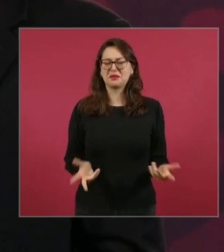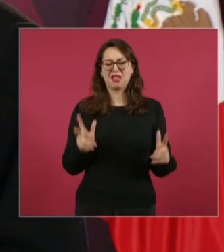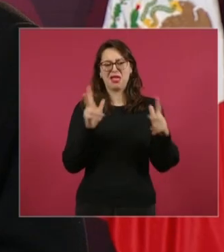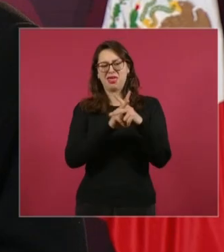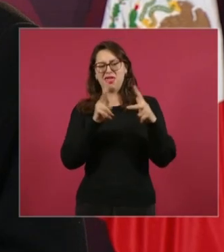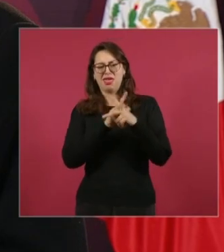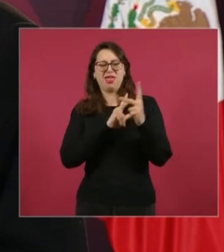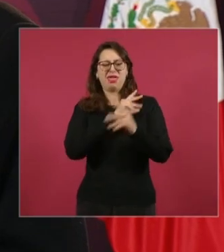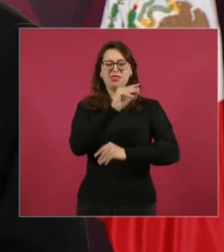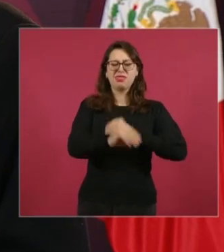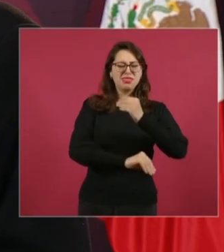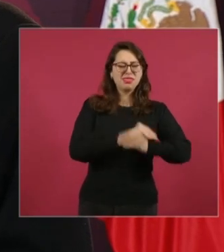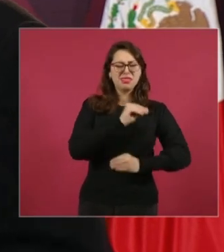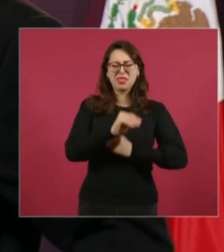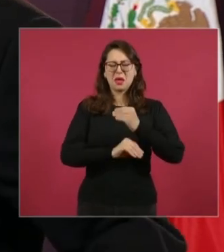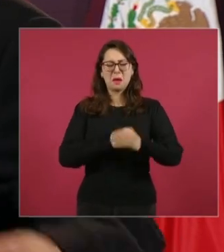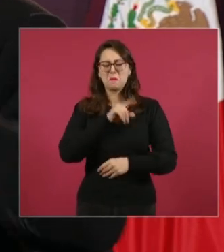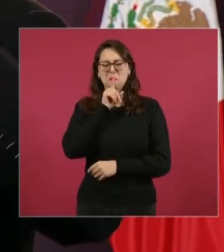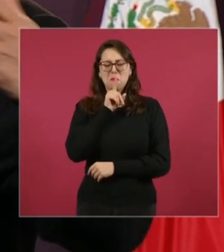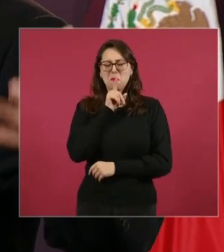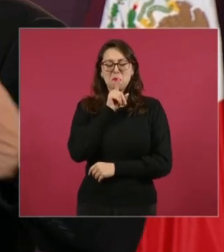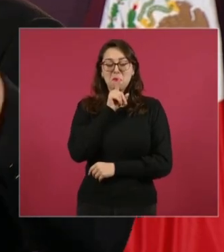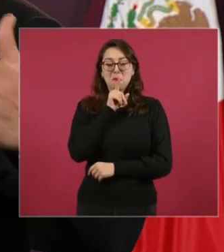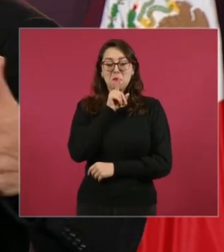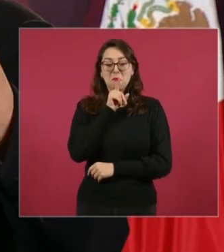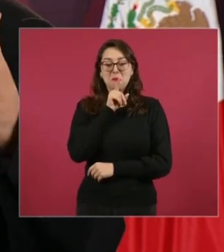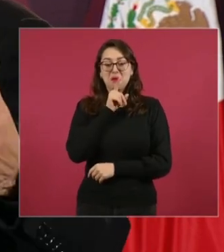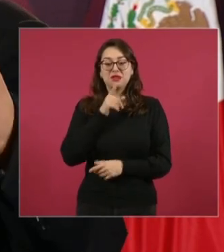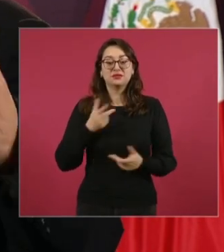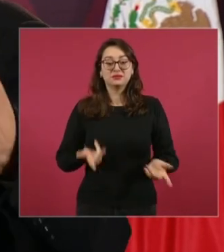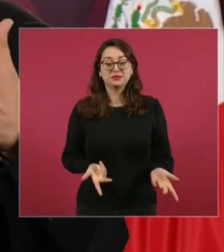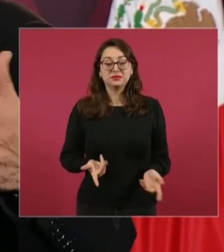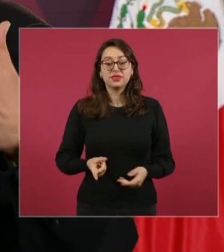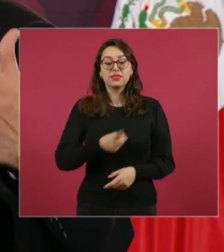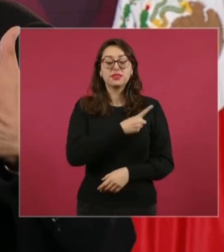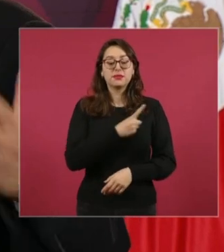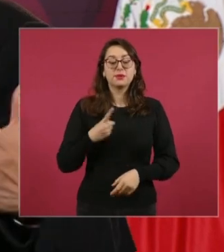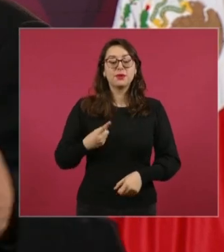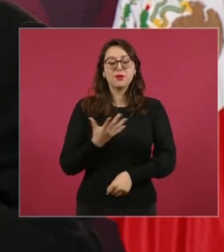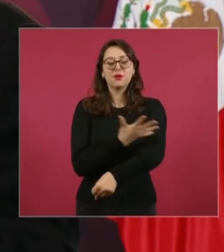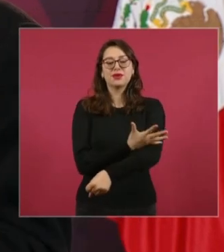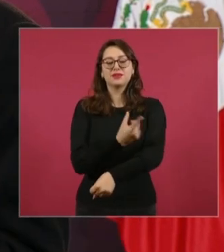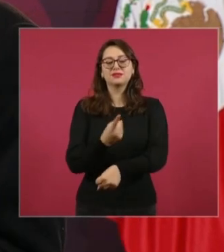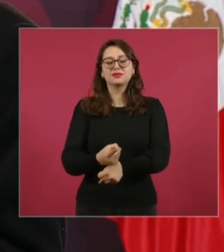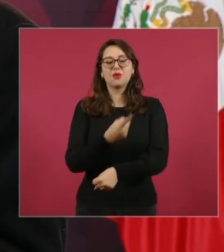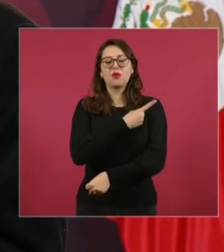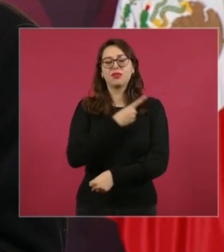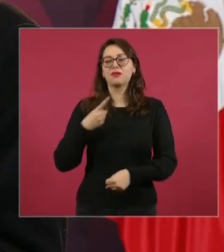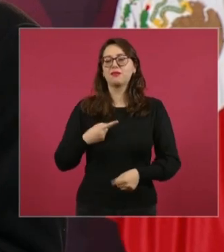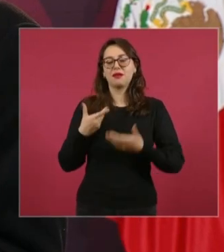es hacer la vida pública cada vez más pública.